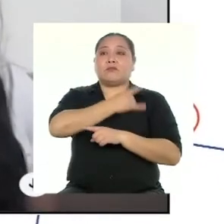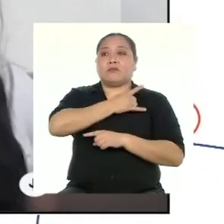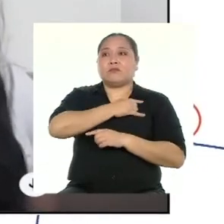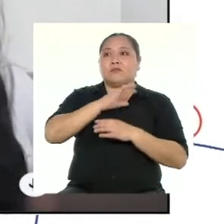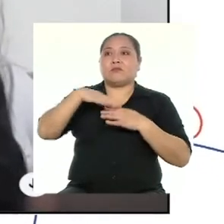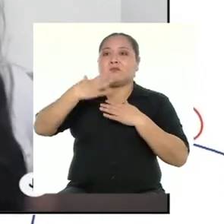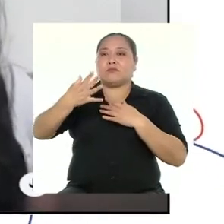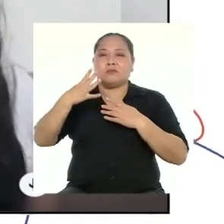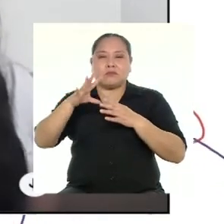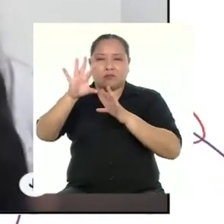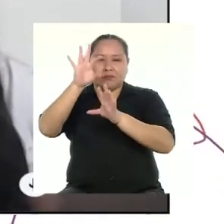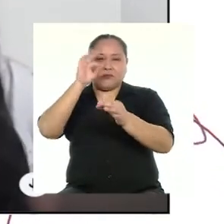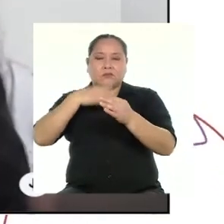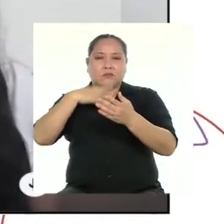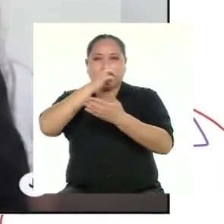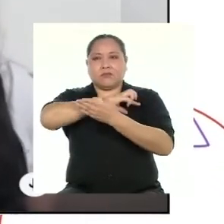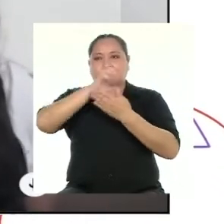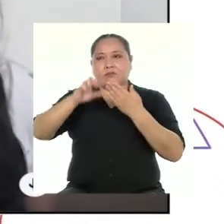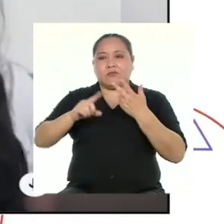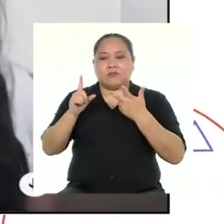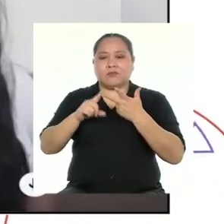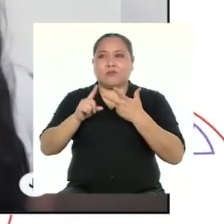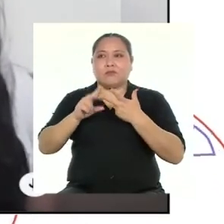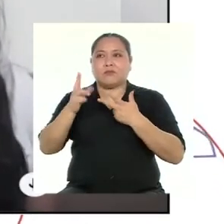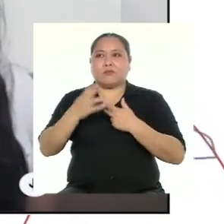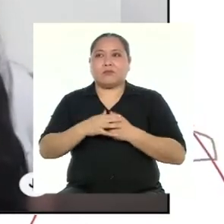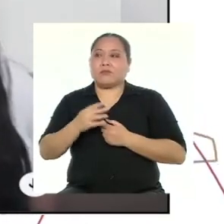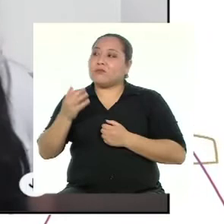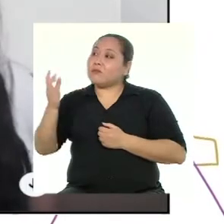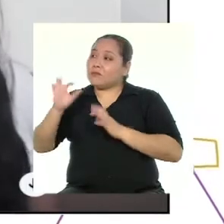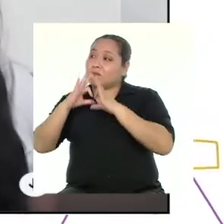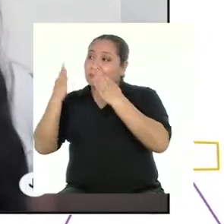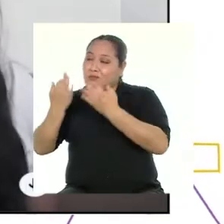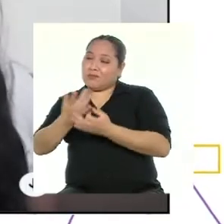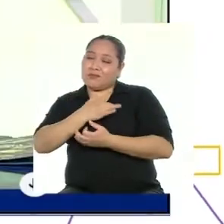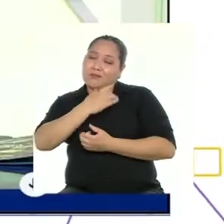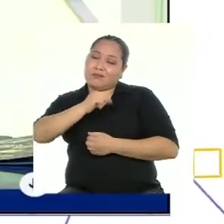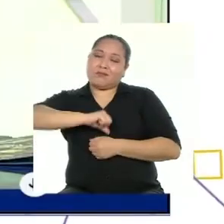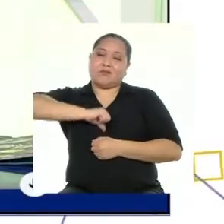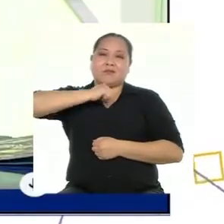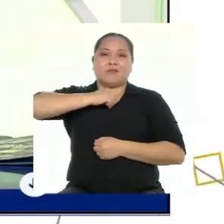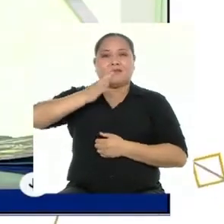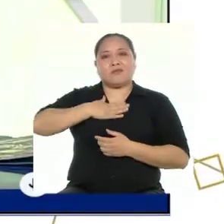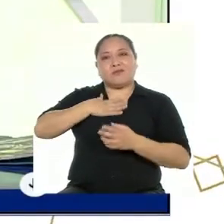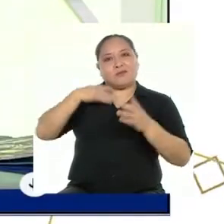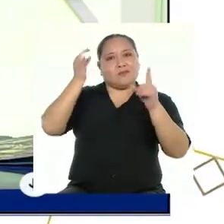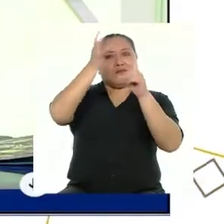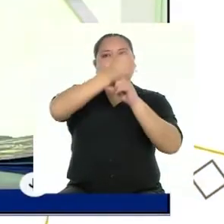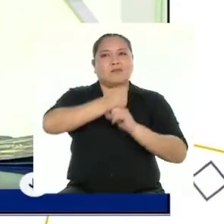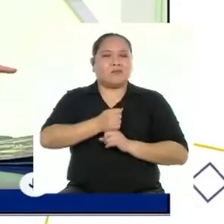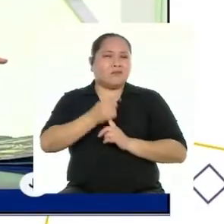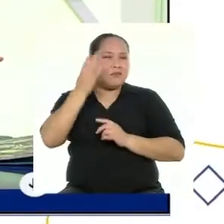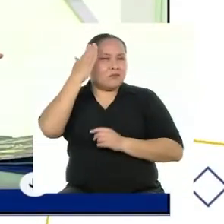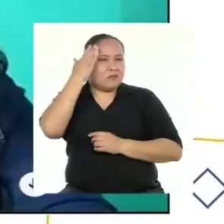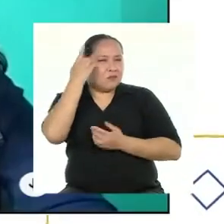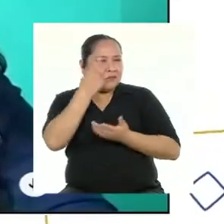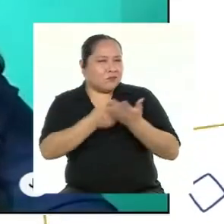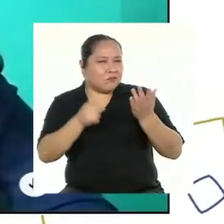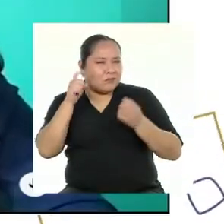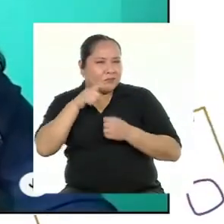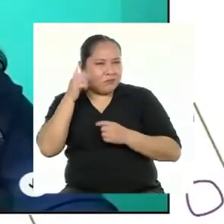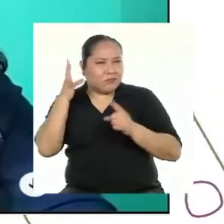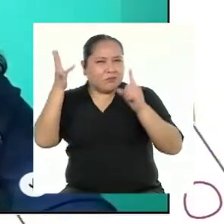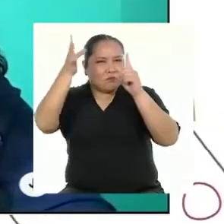conseguir la carrera que quiero y tercero, enorgullecer a mi familia por mis logros. ¿Sabes qué necesitas para lograr esa meta?